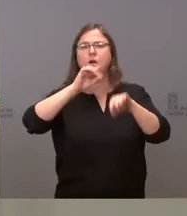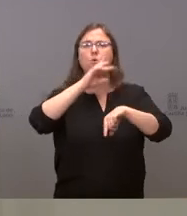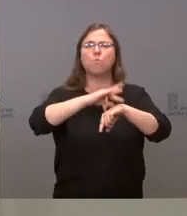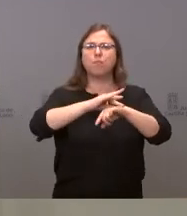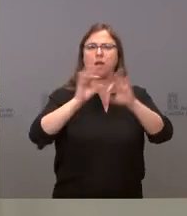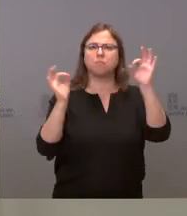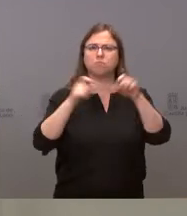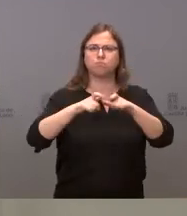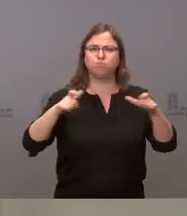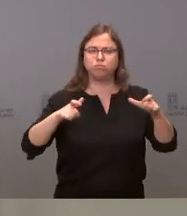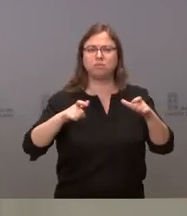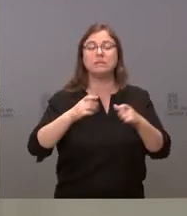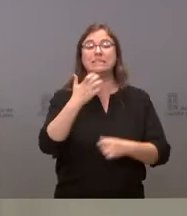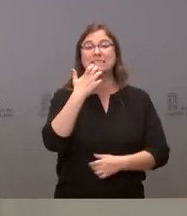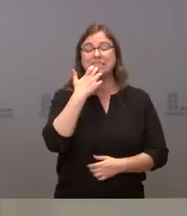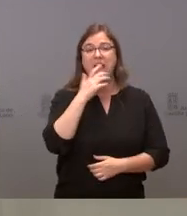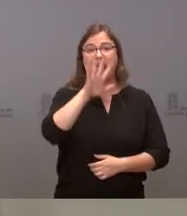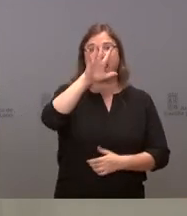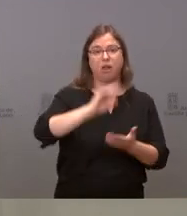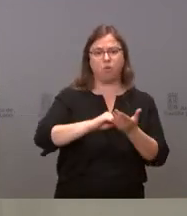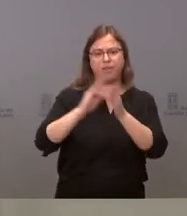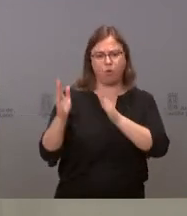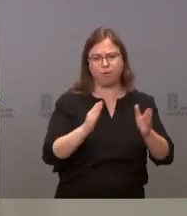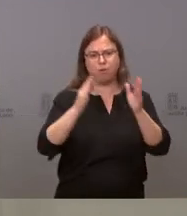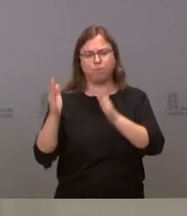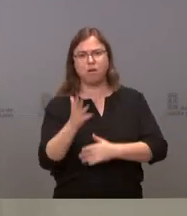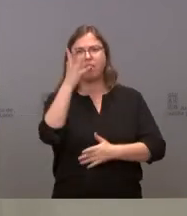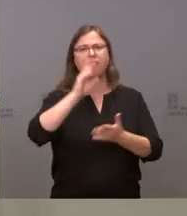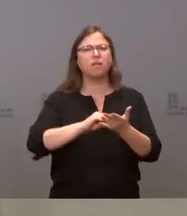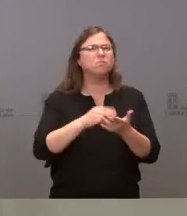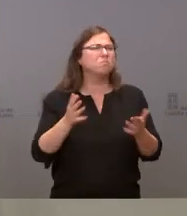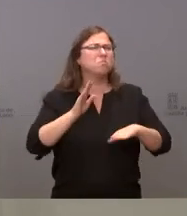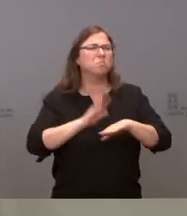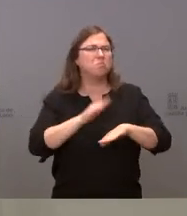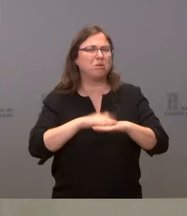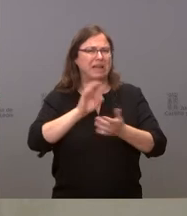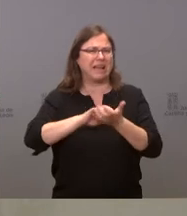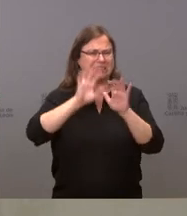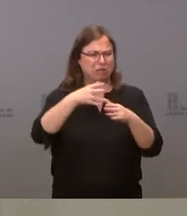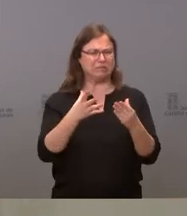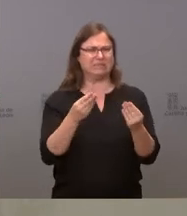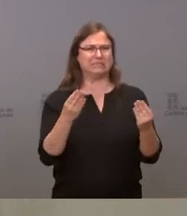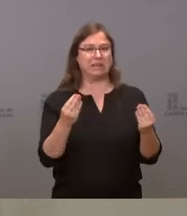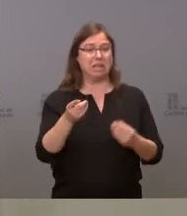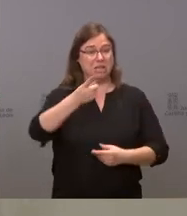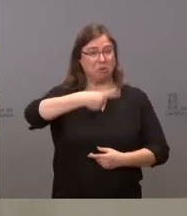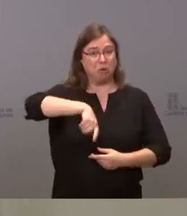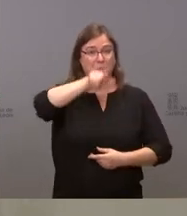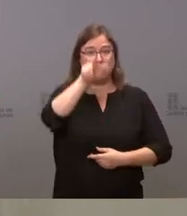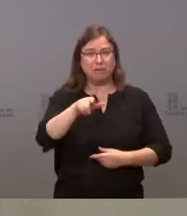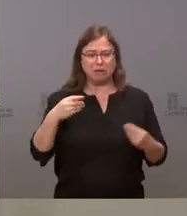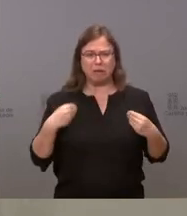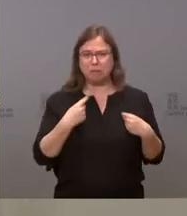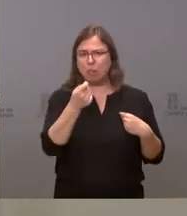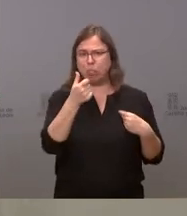después de cinco olas ustedes han llegado a alguna conclusión de por qué Castilla y León, una de las comunidades más despobladas y con